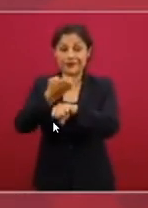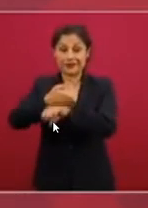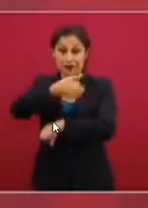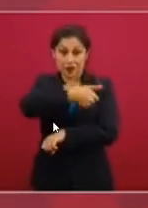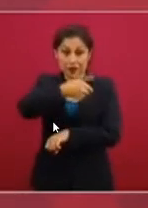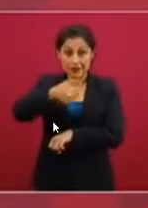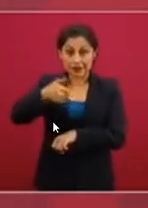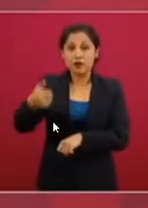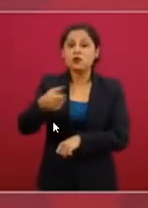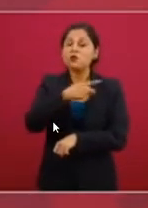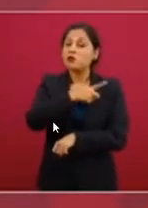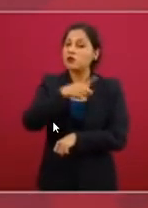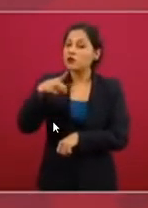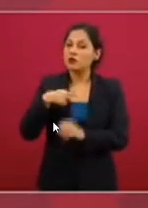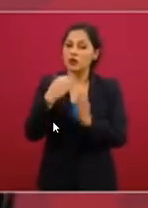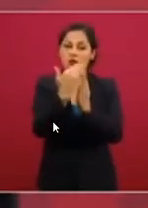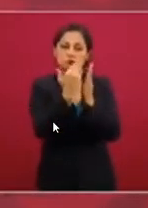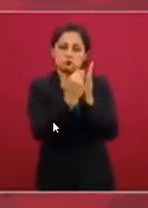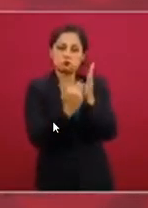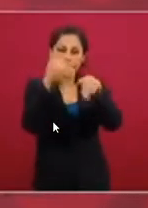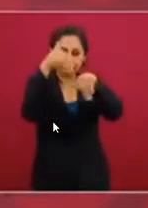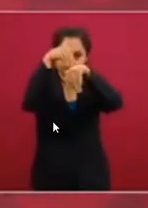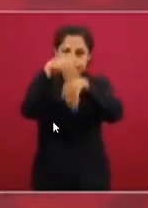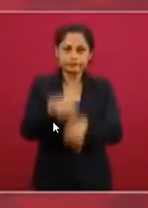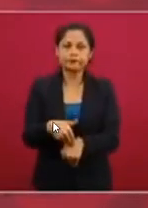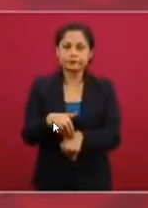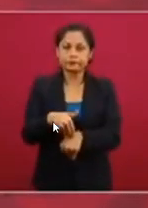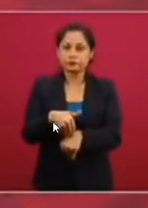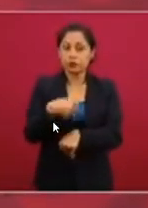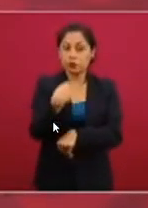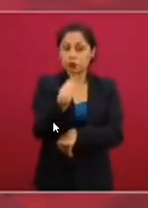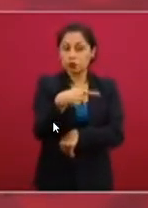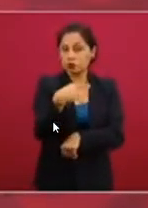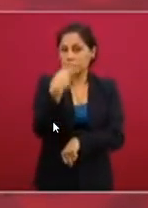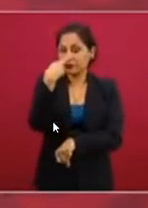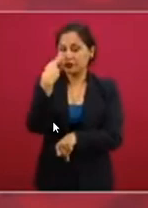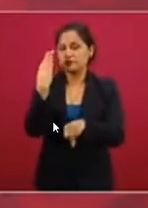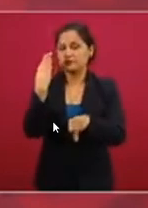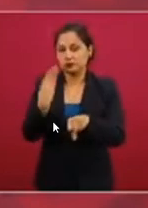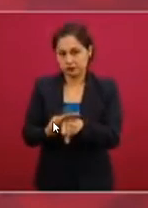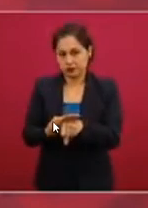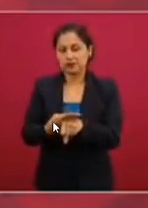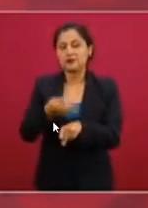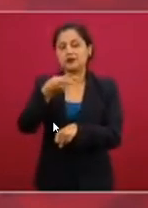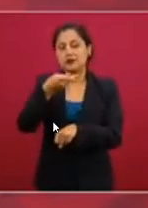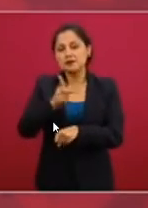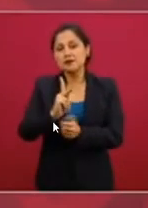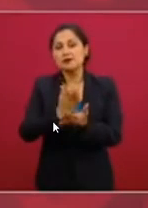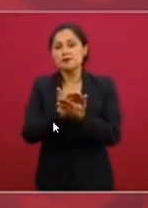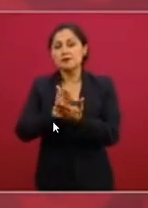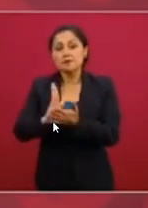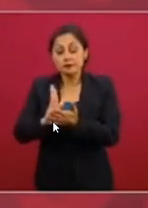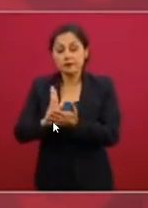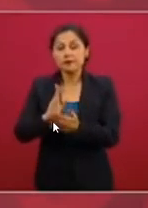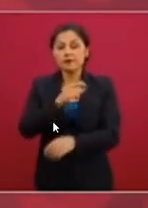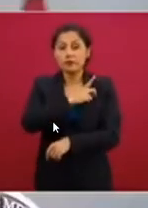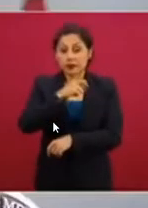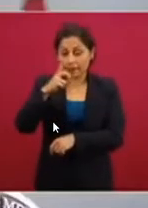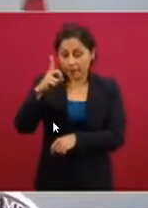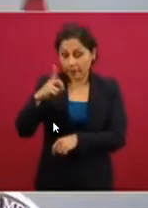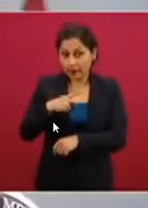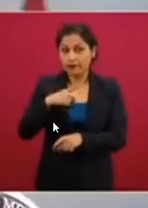en sus ámbitos de competencia, en sus territorios, pero además aplicar las distintas modalidades